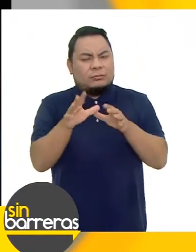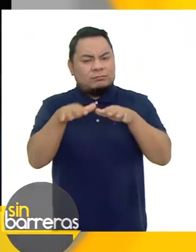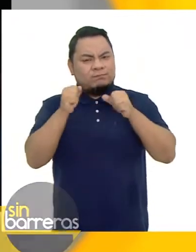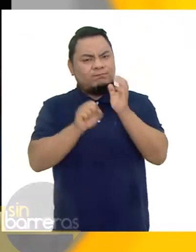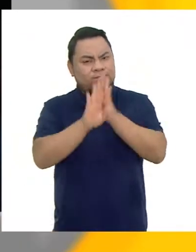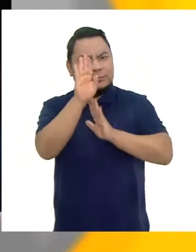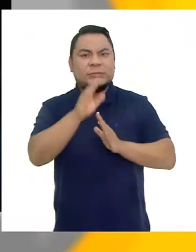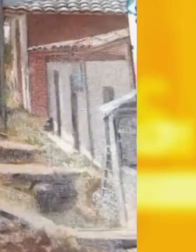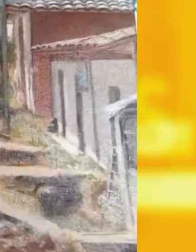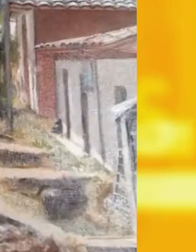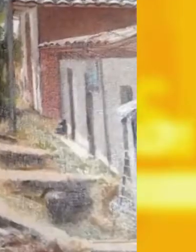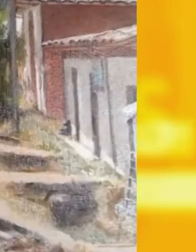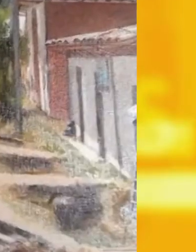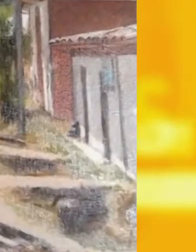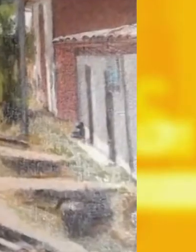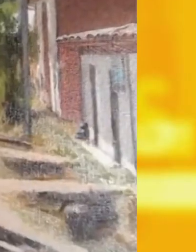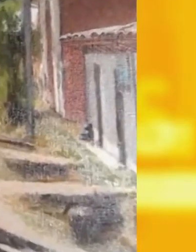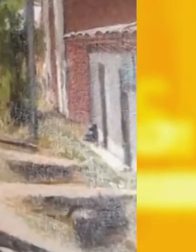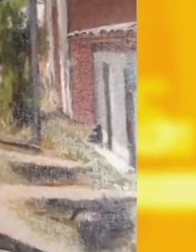superarse de sí mismo.